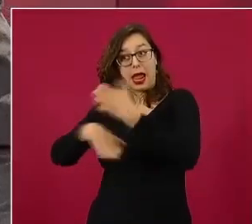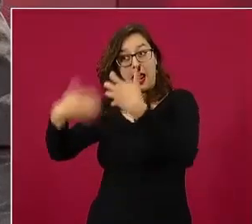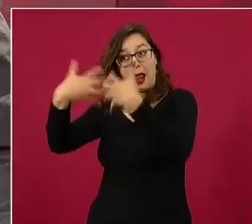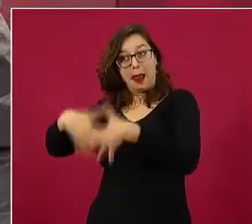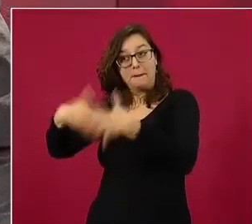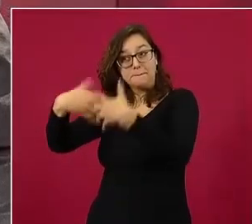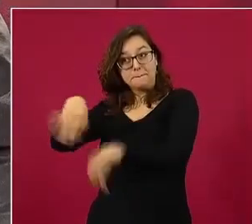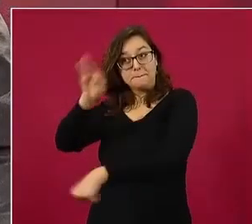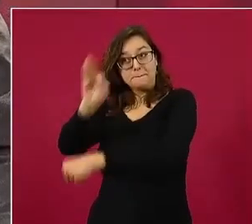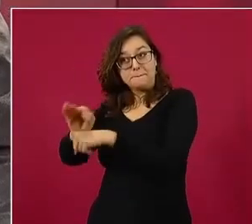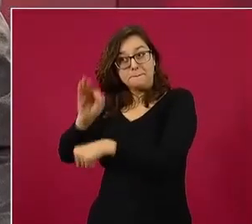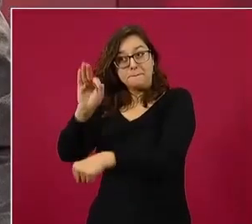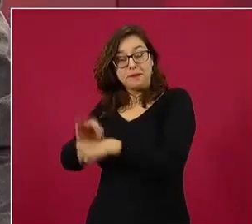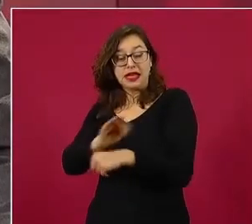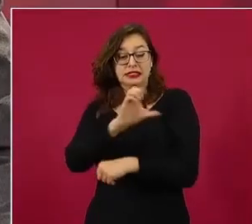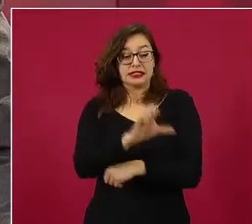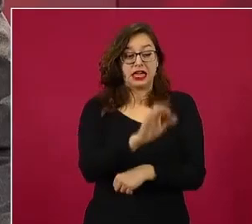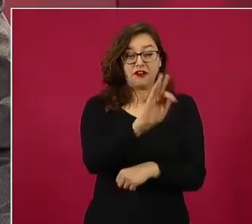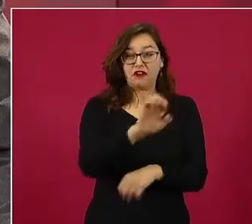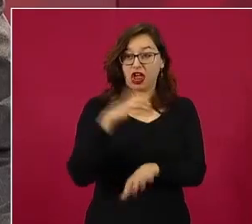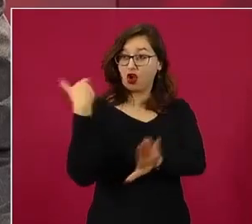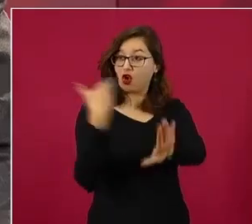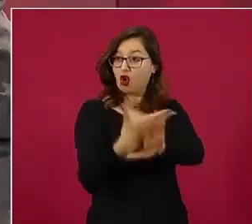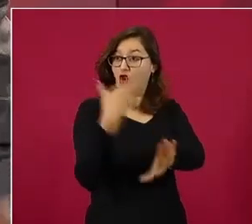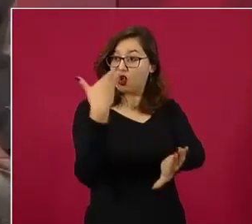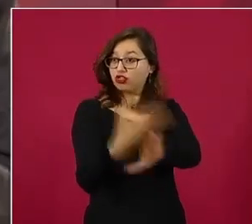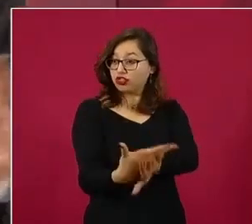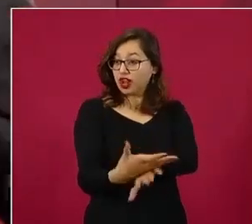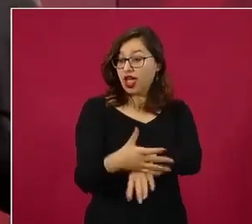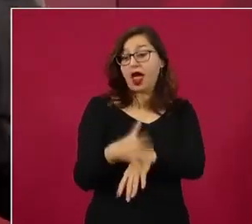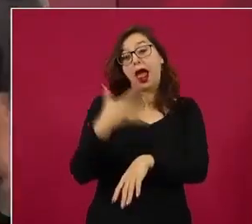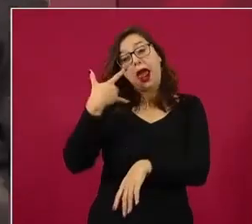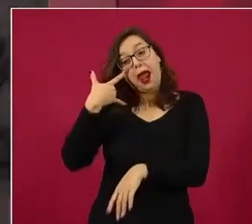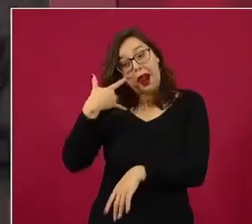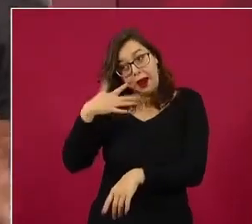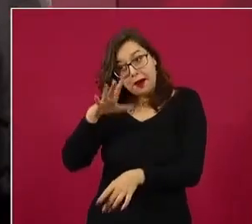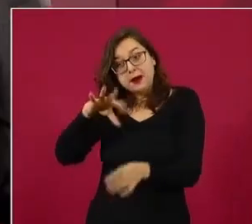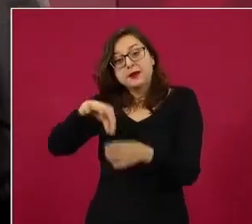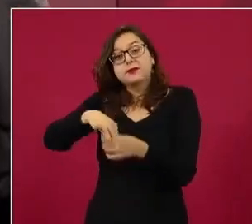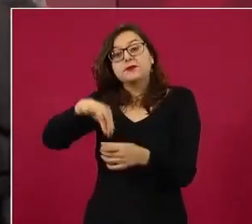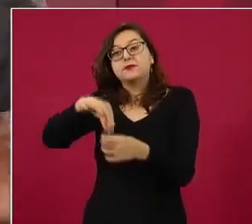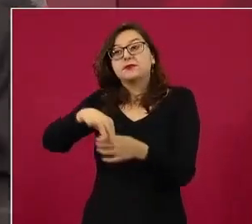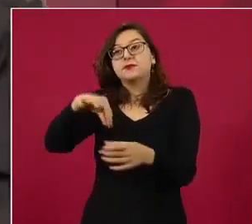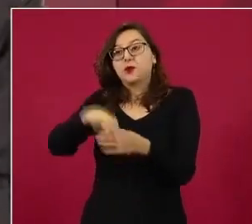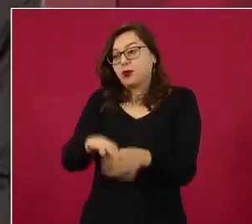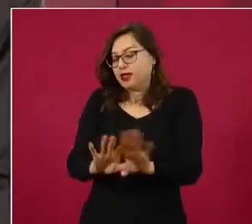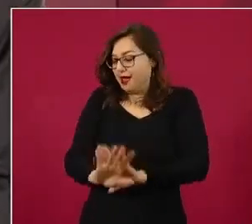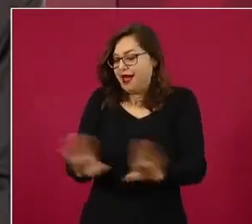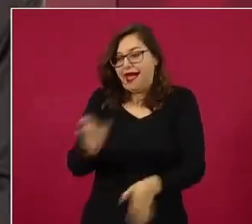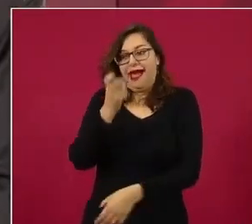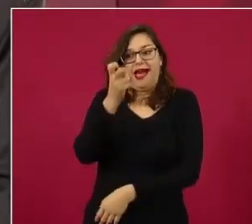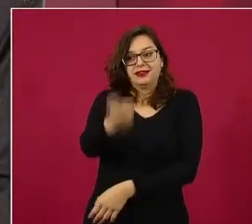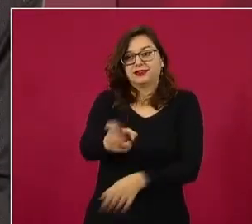Comisión Federal de Electricidad? Porque está clarísimo.